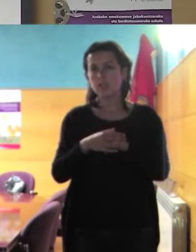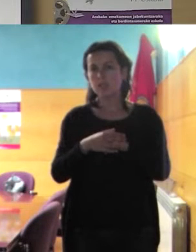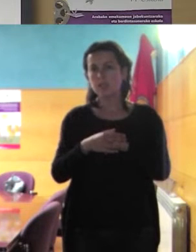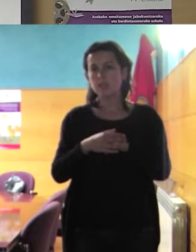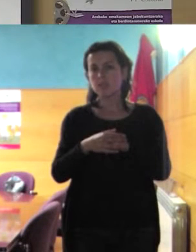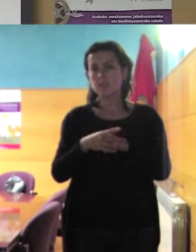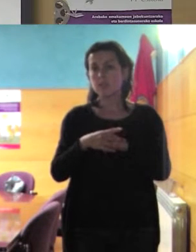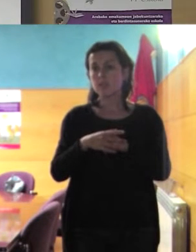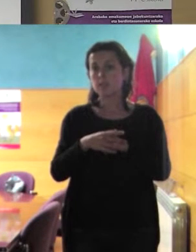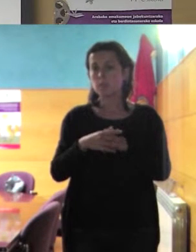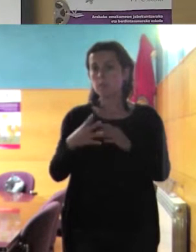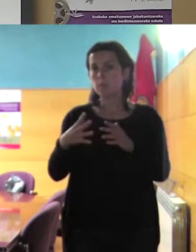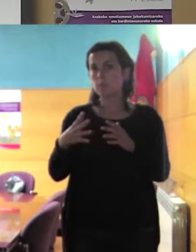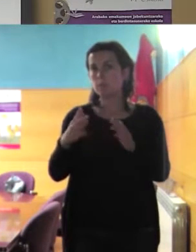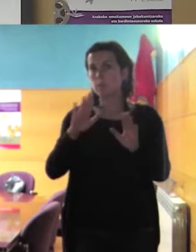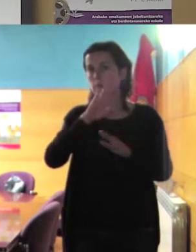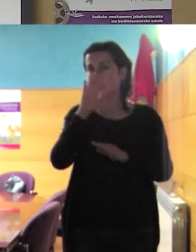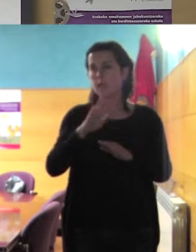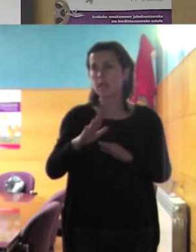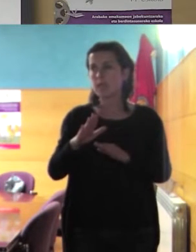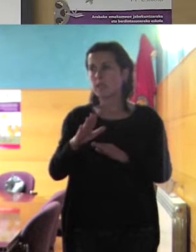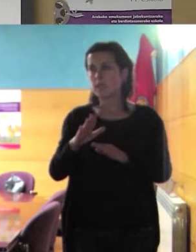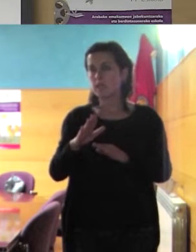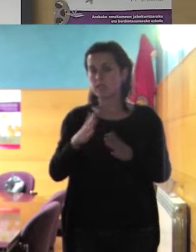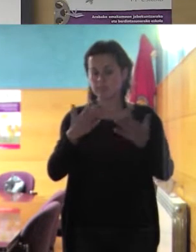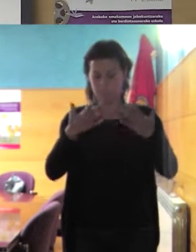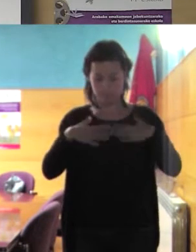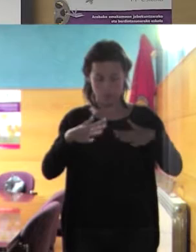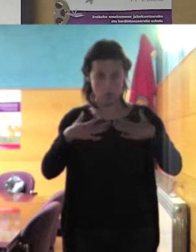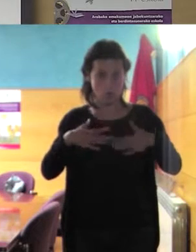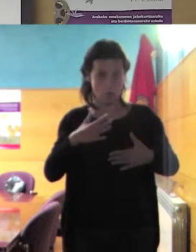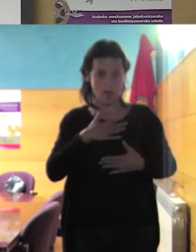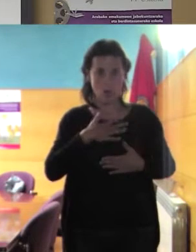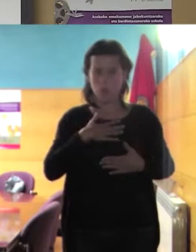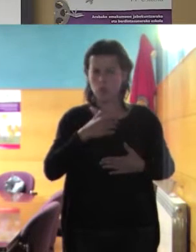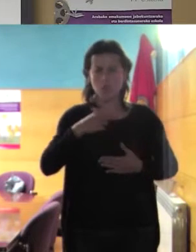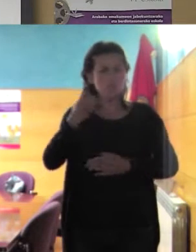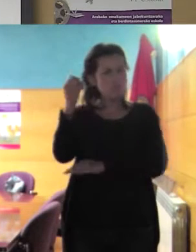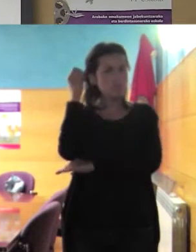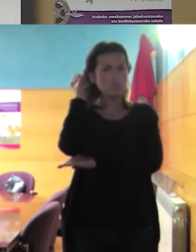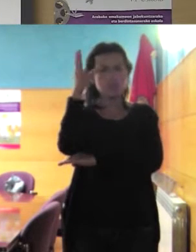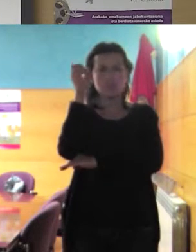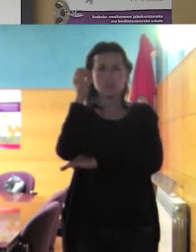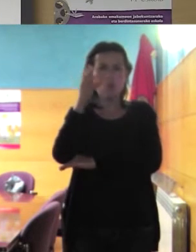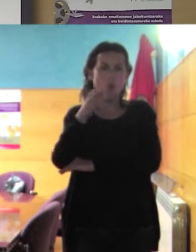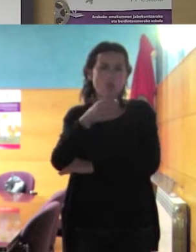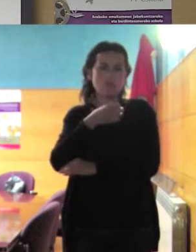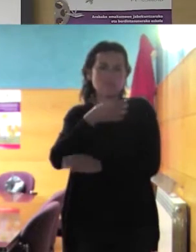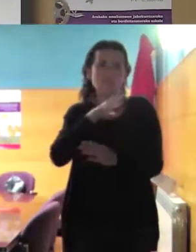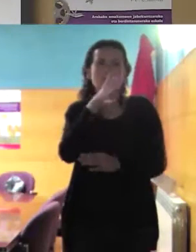todas tenemos que tener un discurso desarrollado sobre nuestro atuendo y que además lo podemos explicar sobre todo las otras